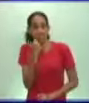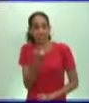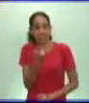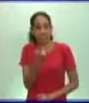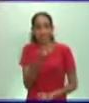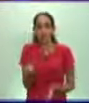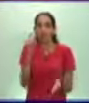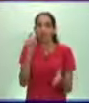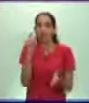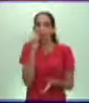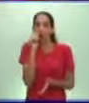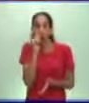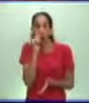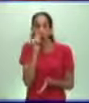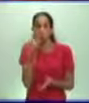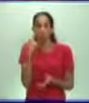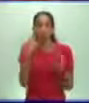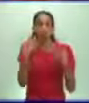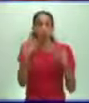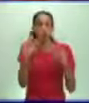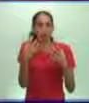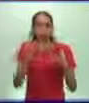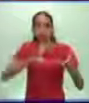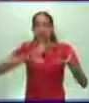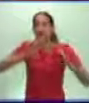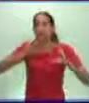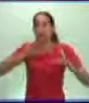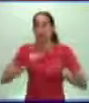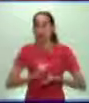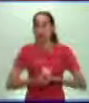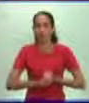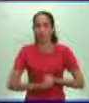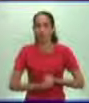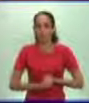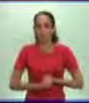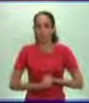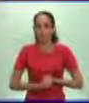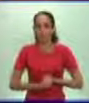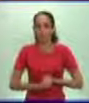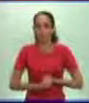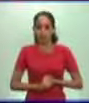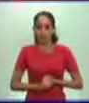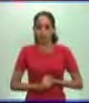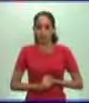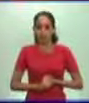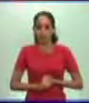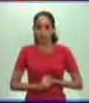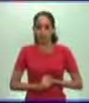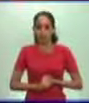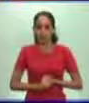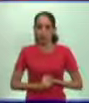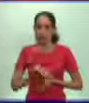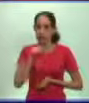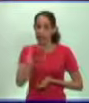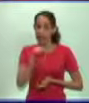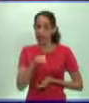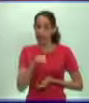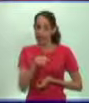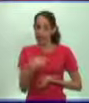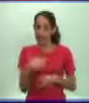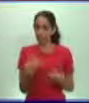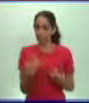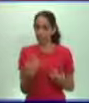universo. Recuerden que la Iglesia ponía a Dios como centro y dejaba al hombre como un elemento secundario. Y va a ser esto muy